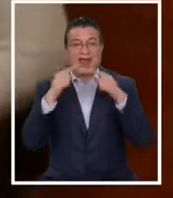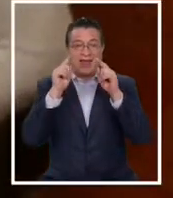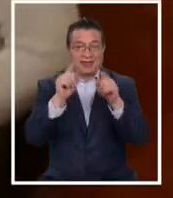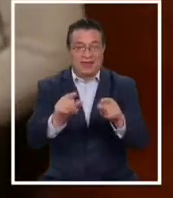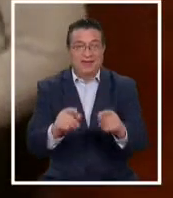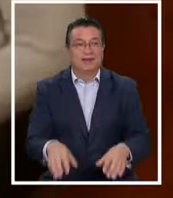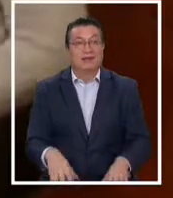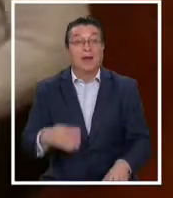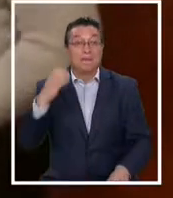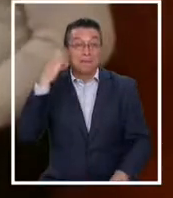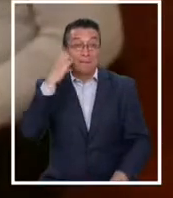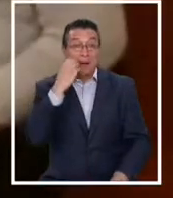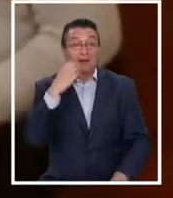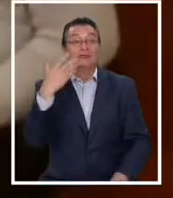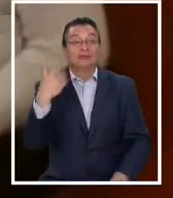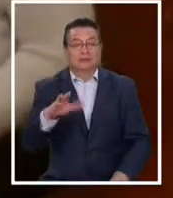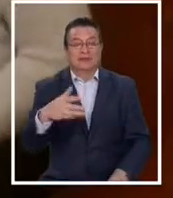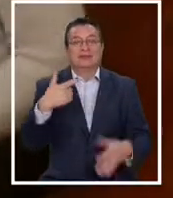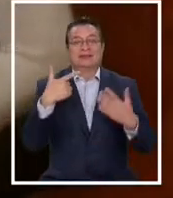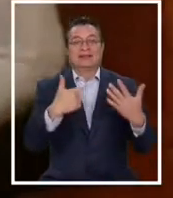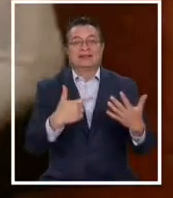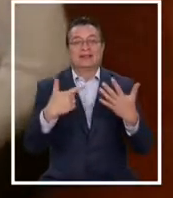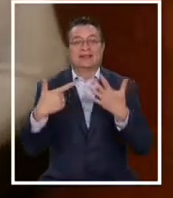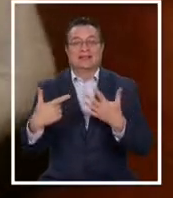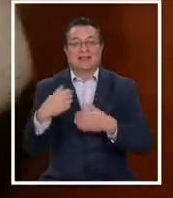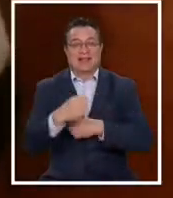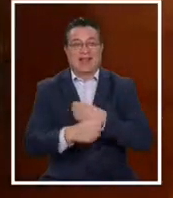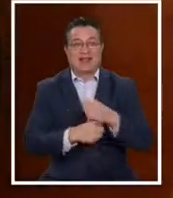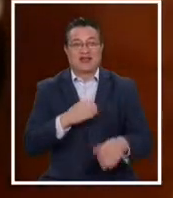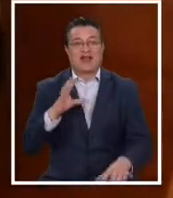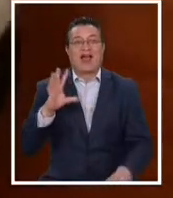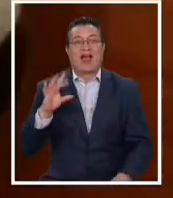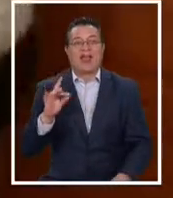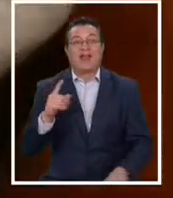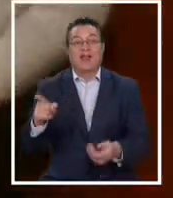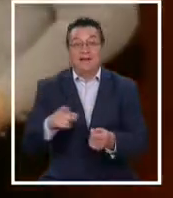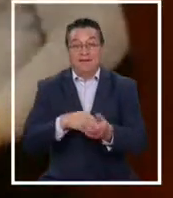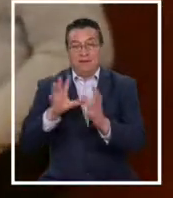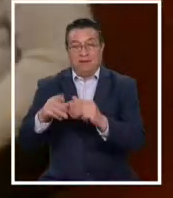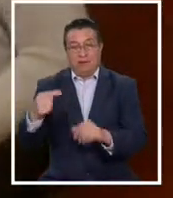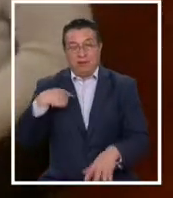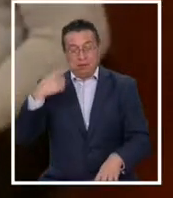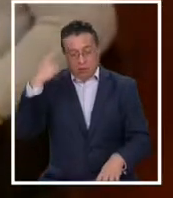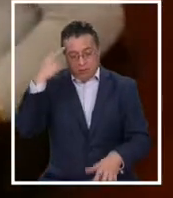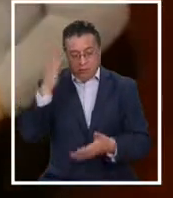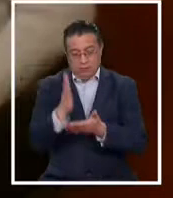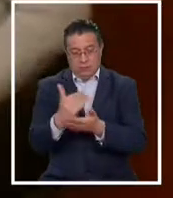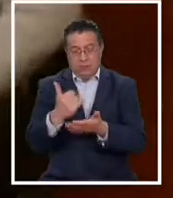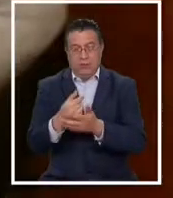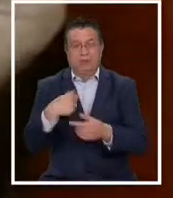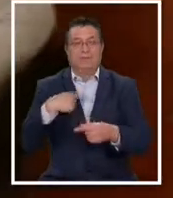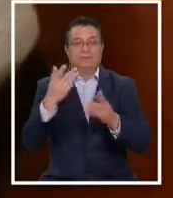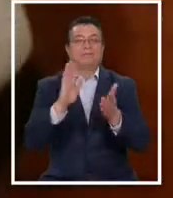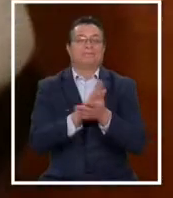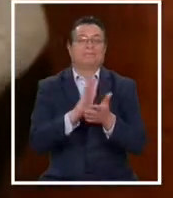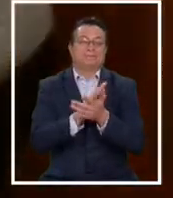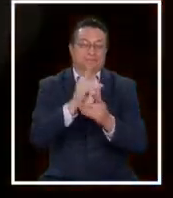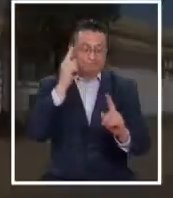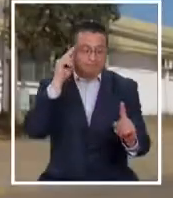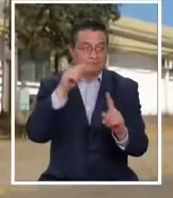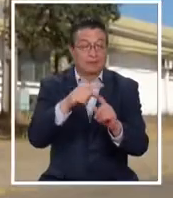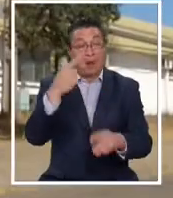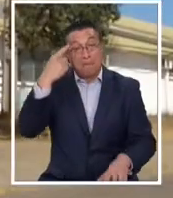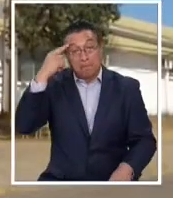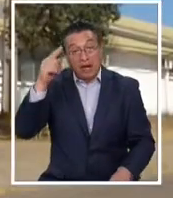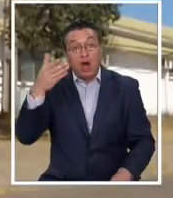En mayo, Aldo cumplirá 77 años de edad. Su familia ya pensaba en los preparativos para festejar, sin embargo